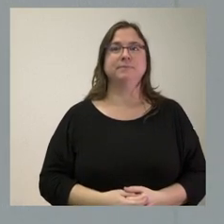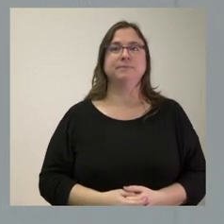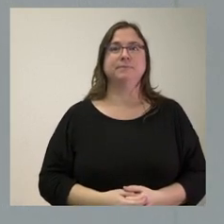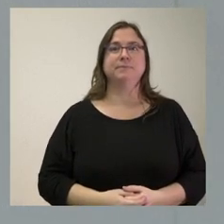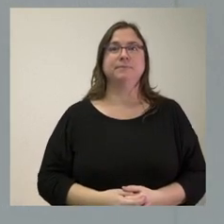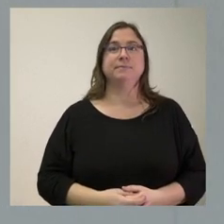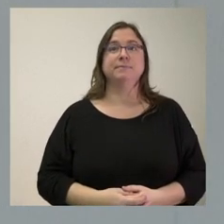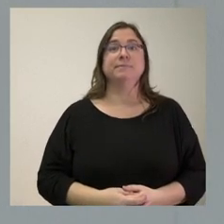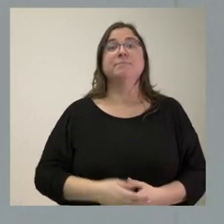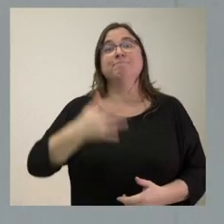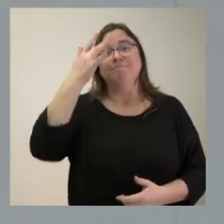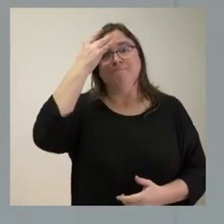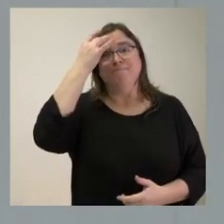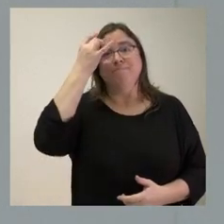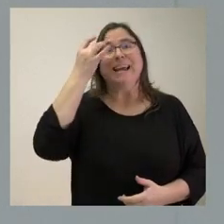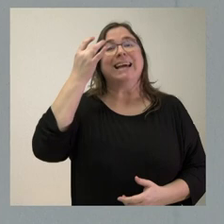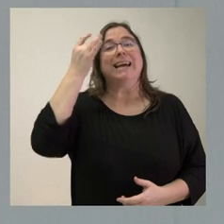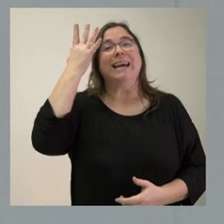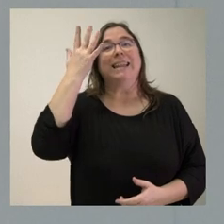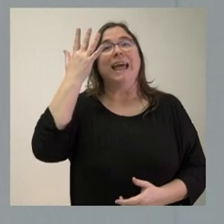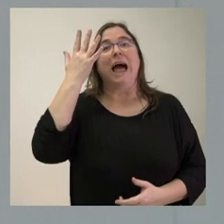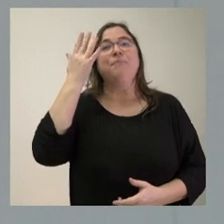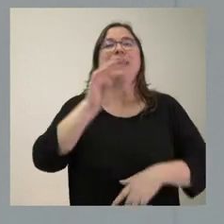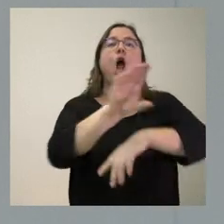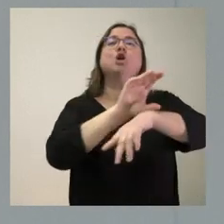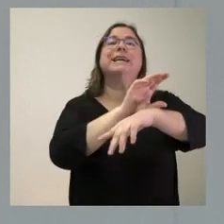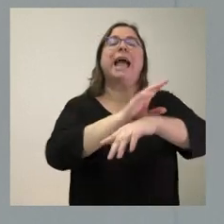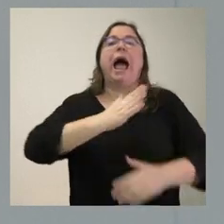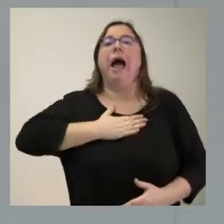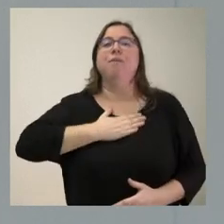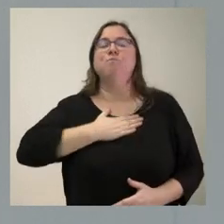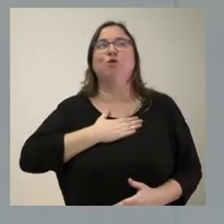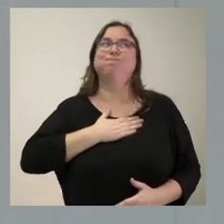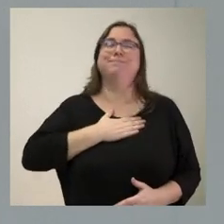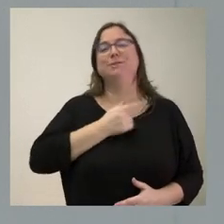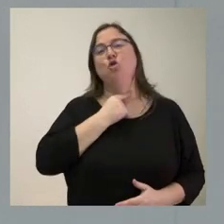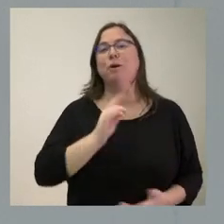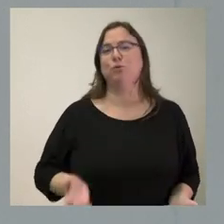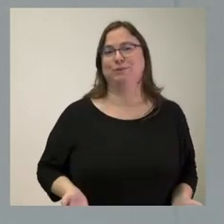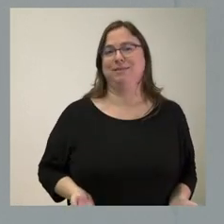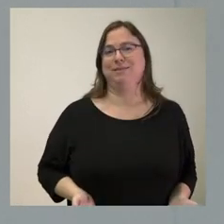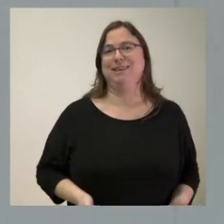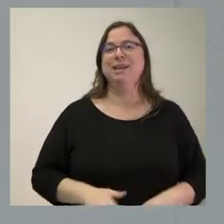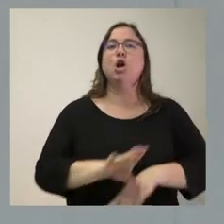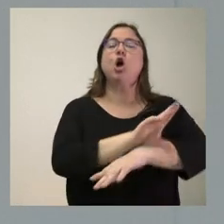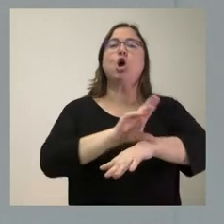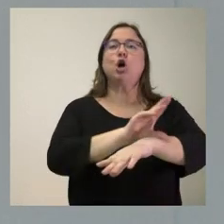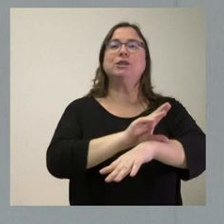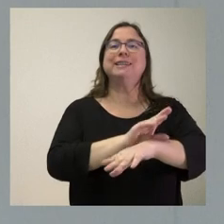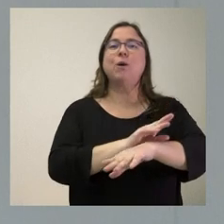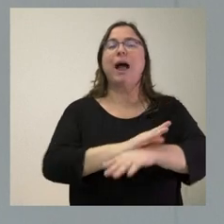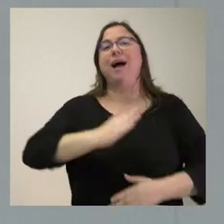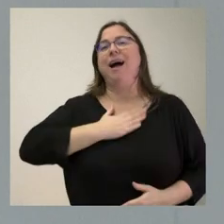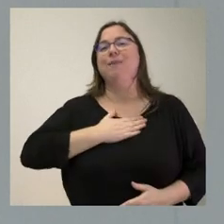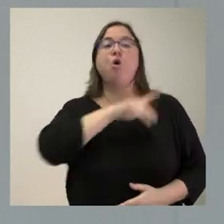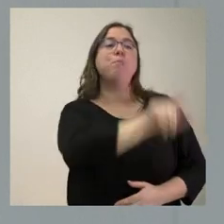Bueno, la idea de que una consejería pertenece a alguien no me gusta. Yo creo que las consejerías pertenecen